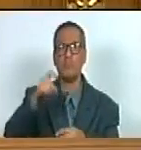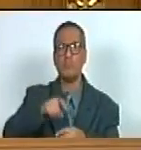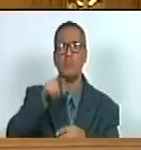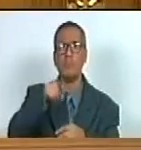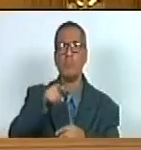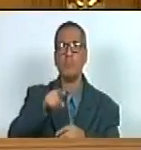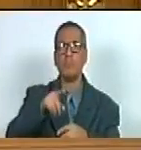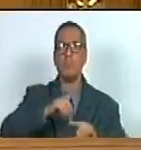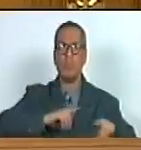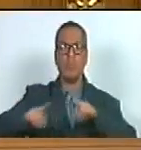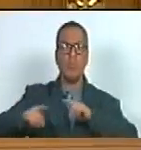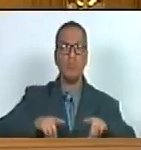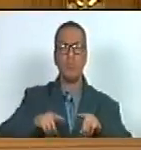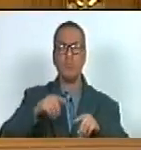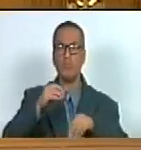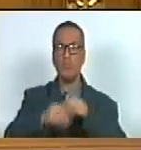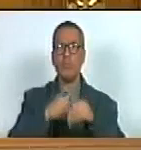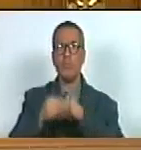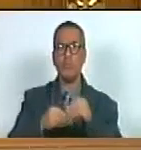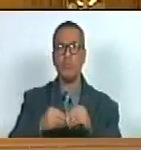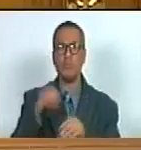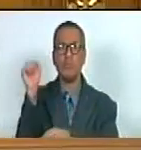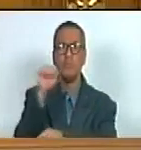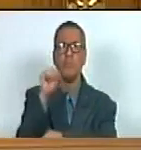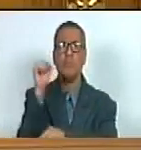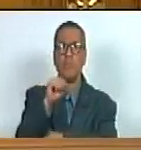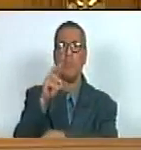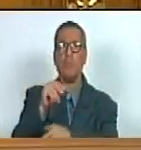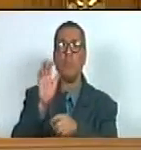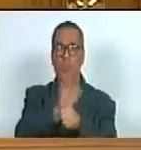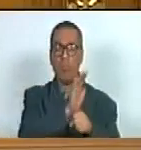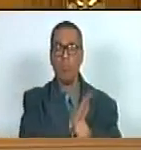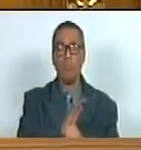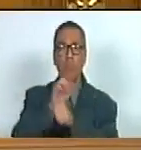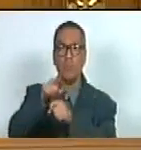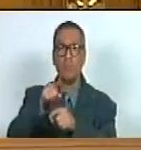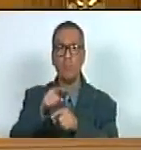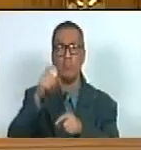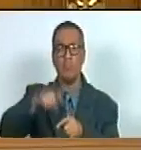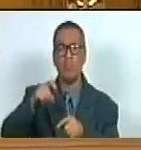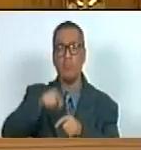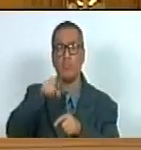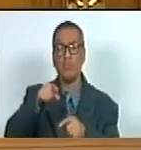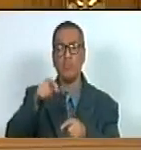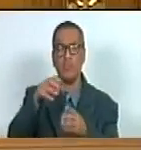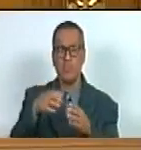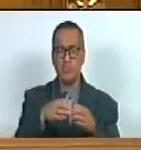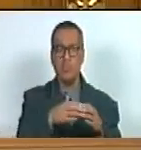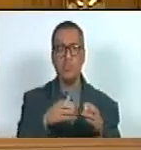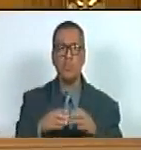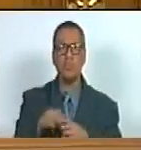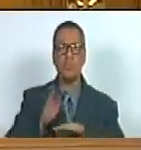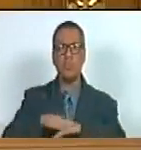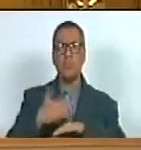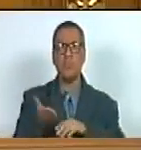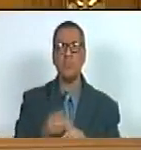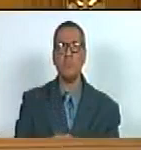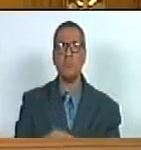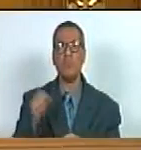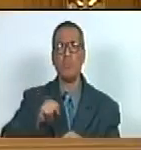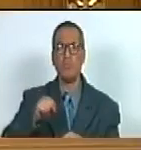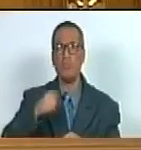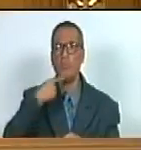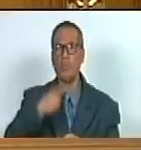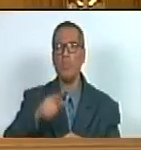legislar en materia de autismo para proteger y atender necesidades de esta población porque si eran